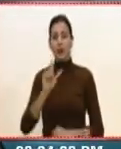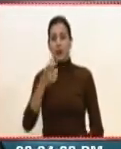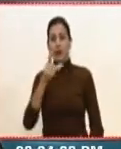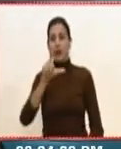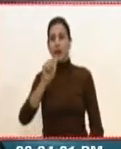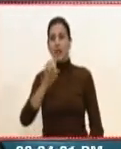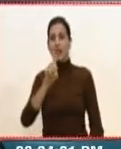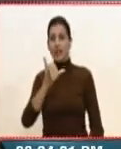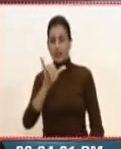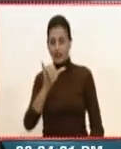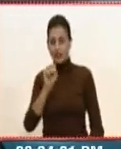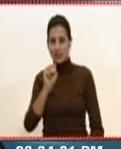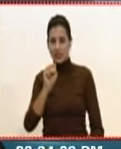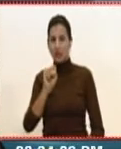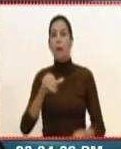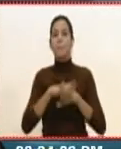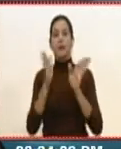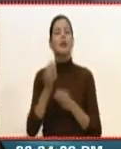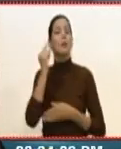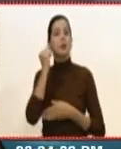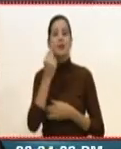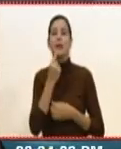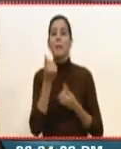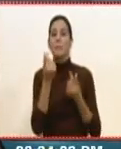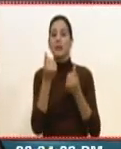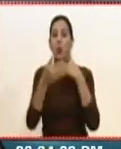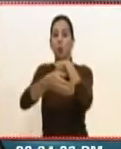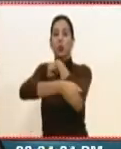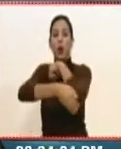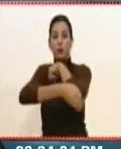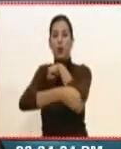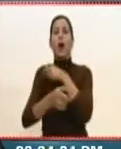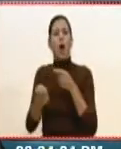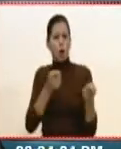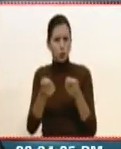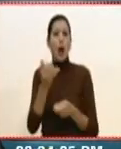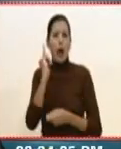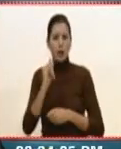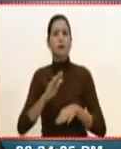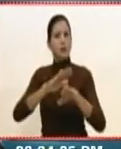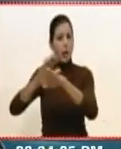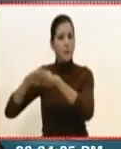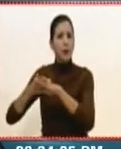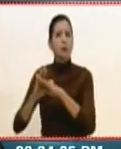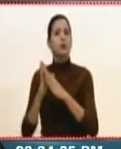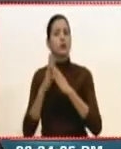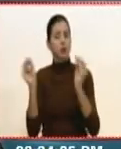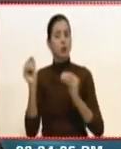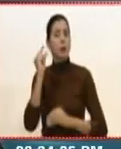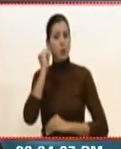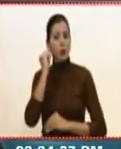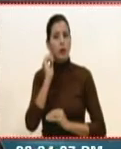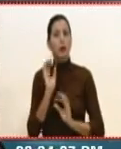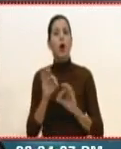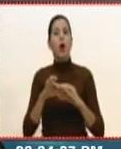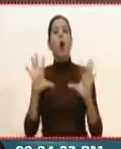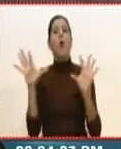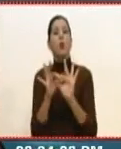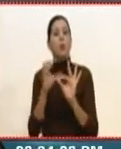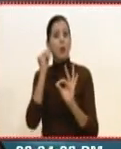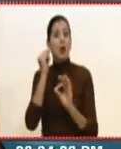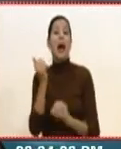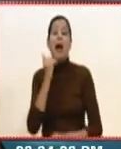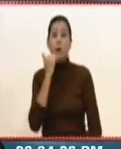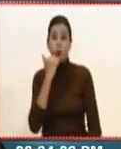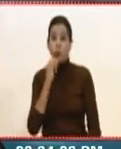ministra de la mujer, informó que el precio de las toallas sanitarias está regulado. E hizo un llamado a las integrantes de una mujer a denunciar la